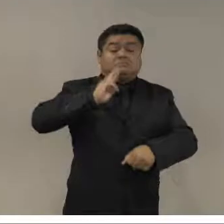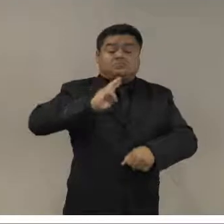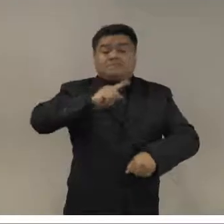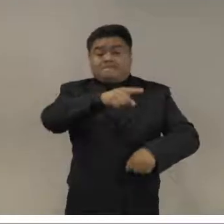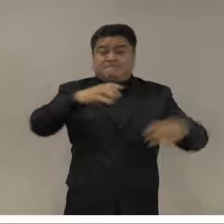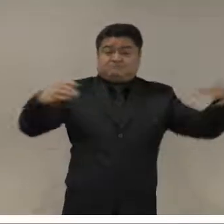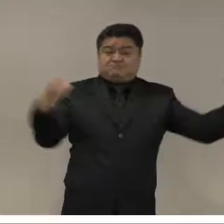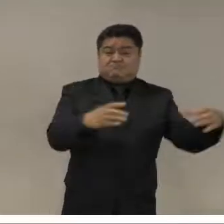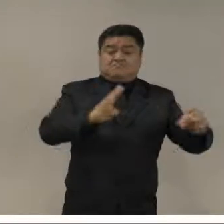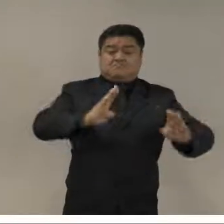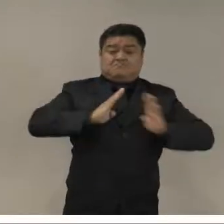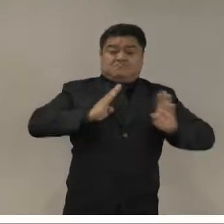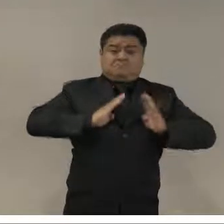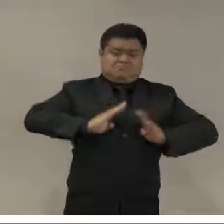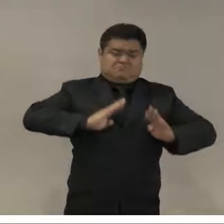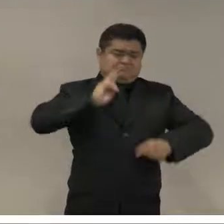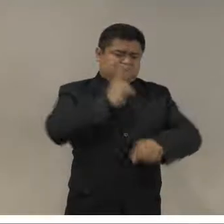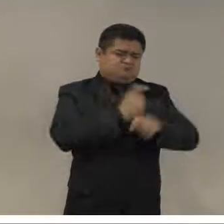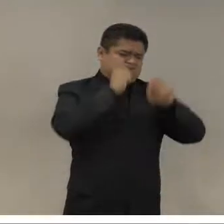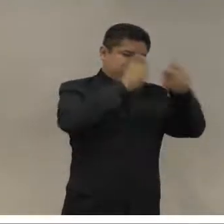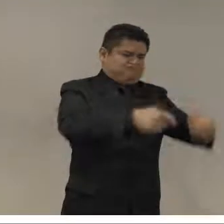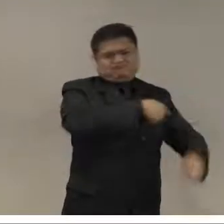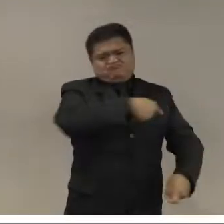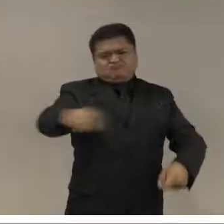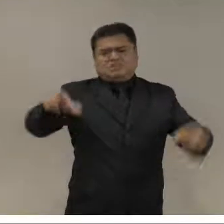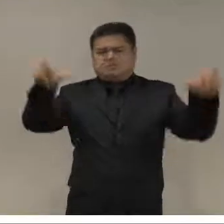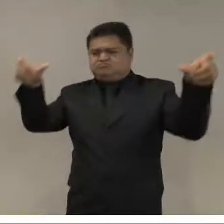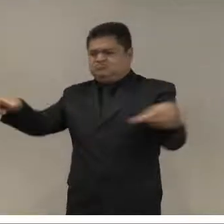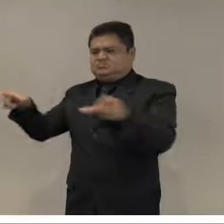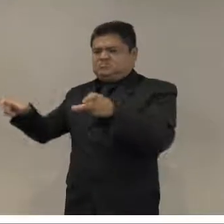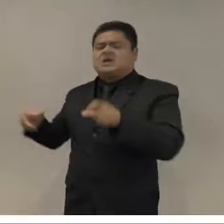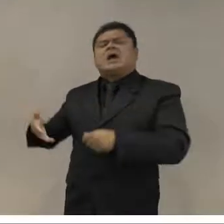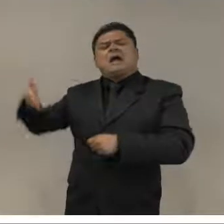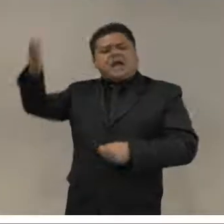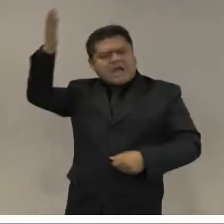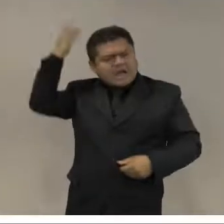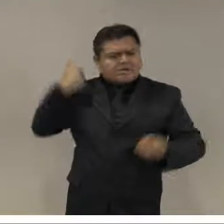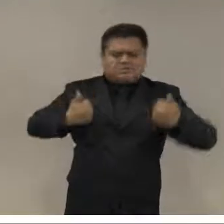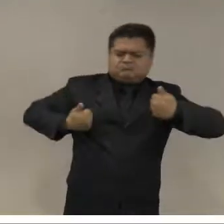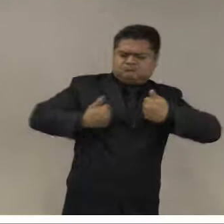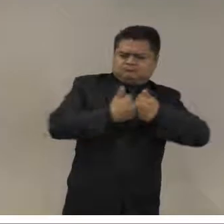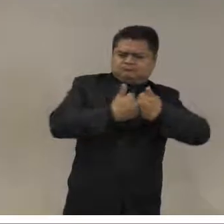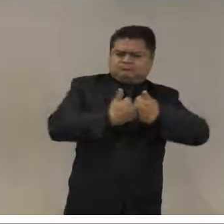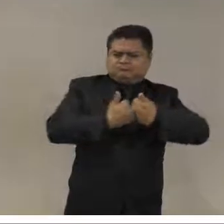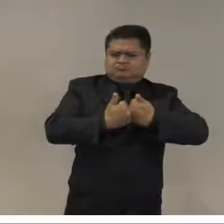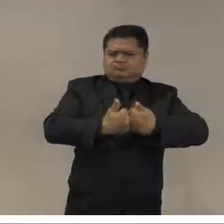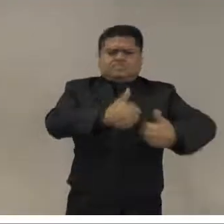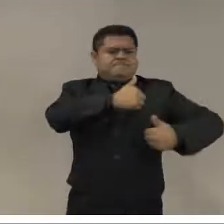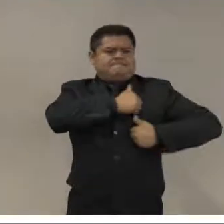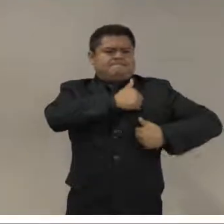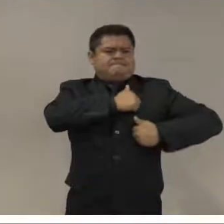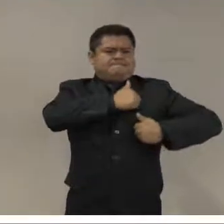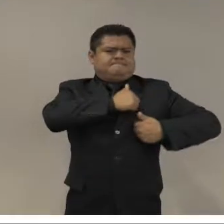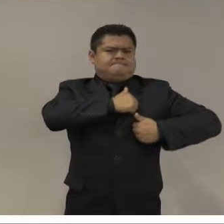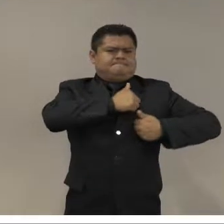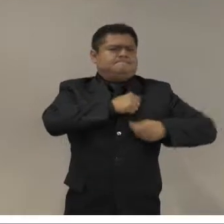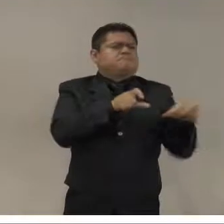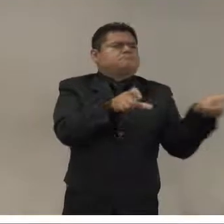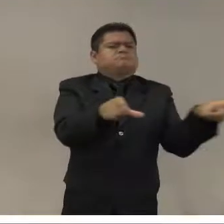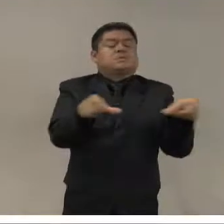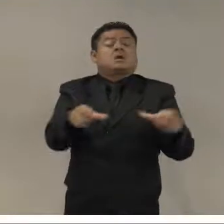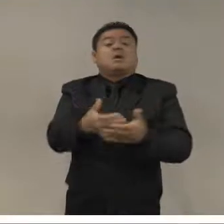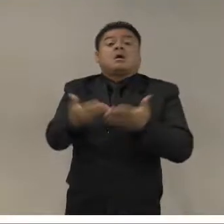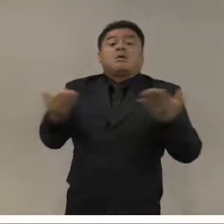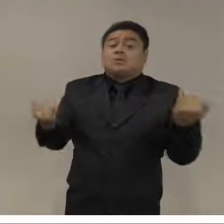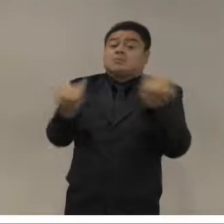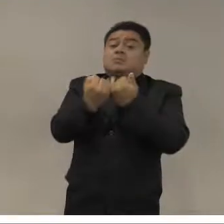Antes estaba dando como seguridad perimetral en las favelas o en las fronteras. Ahora están adentro de las favelas, patrullando.